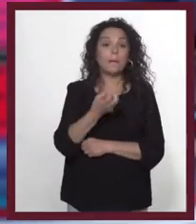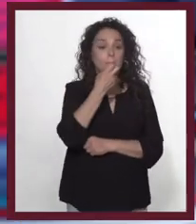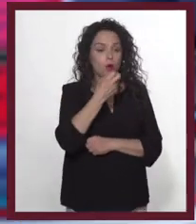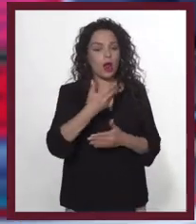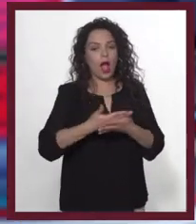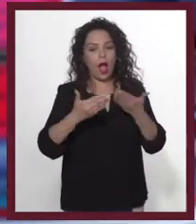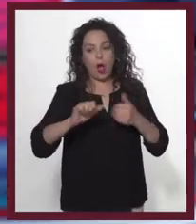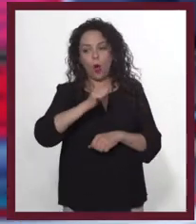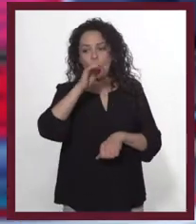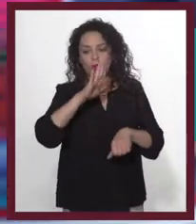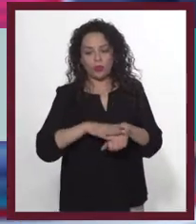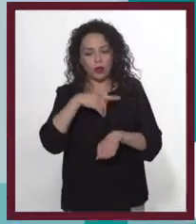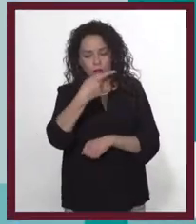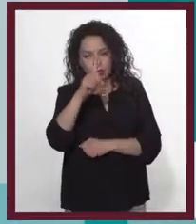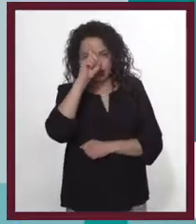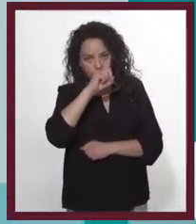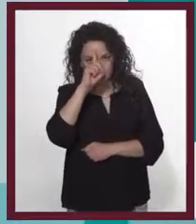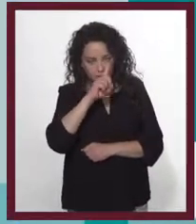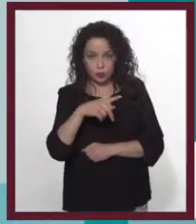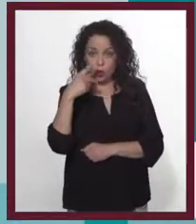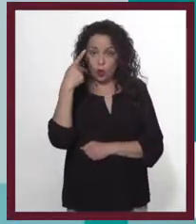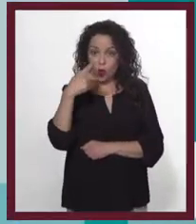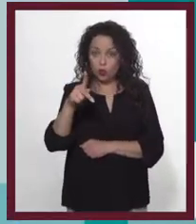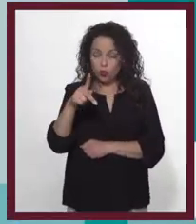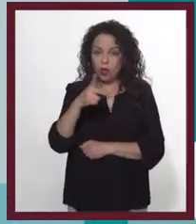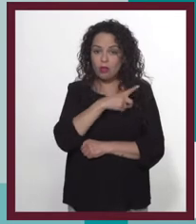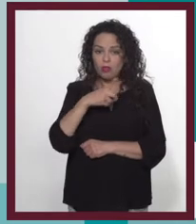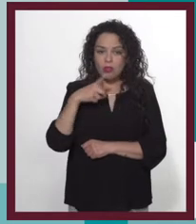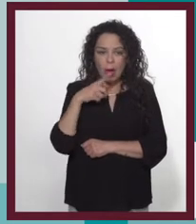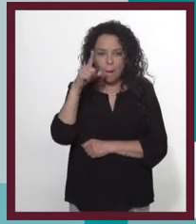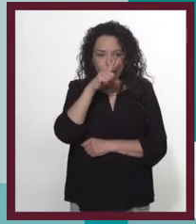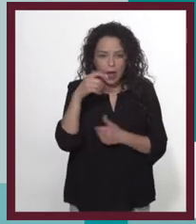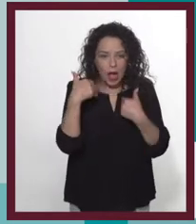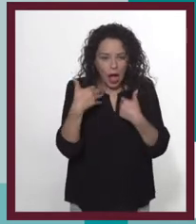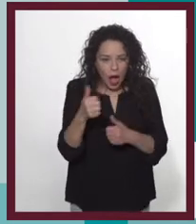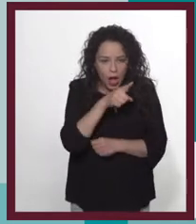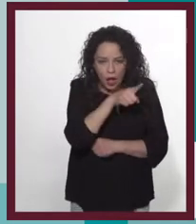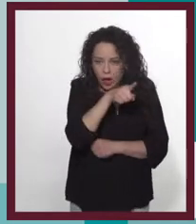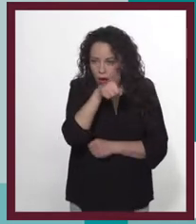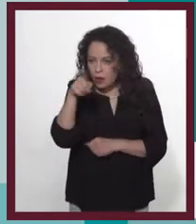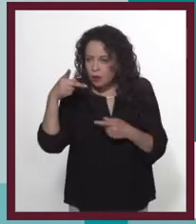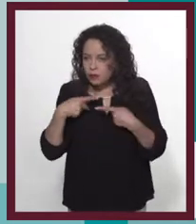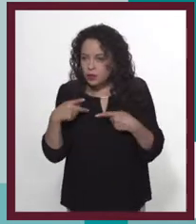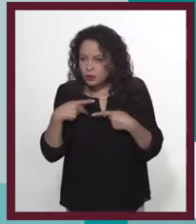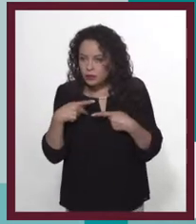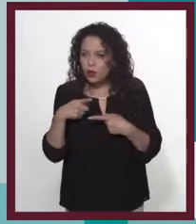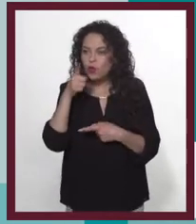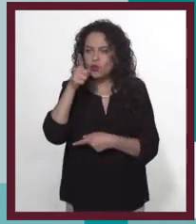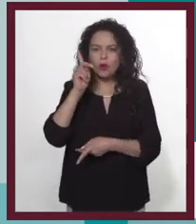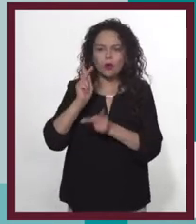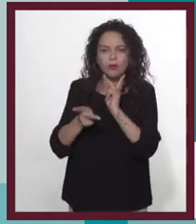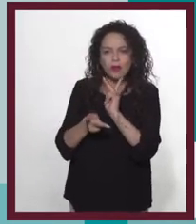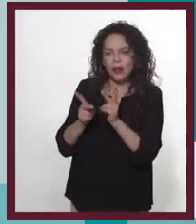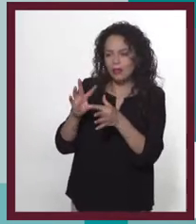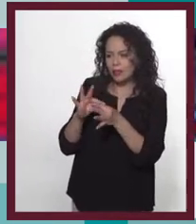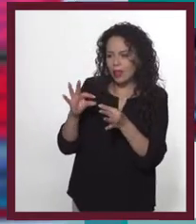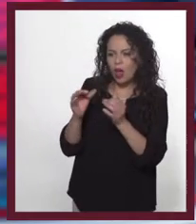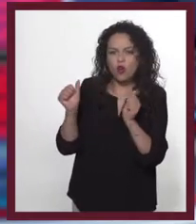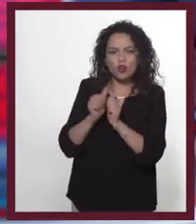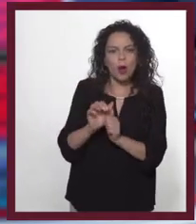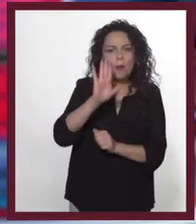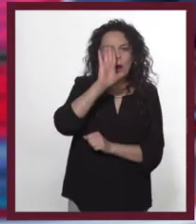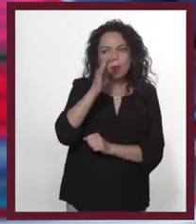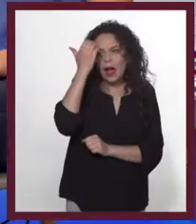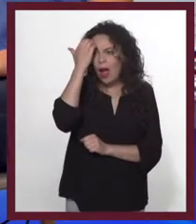siguiente consejo es, habla el lenguaje de tu público. Sé tan cotidiano como él. Háblale